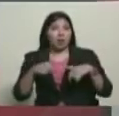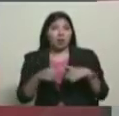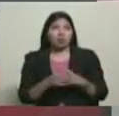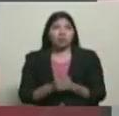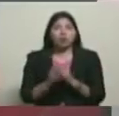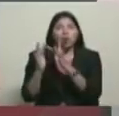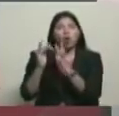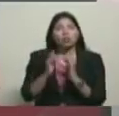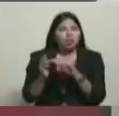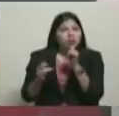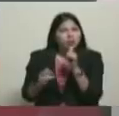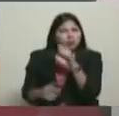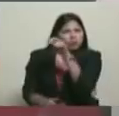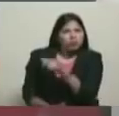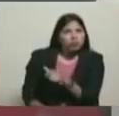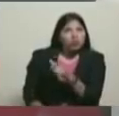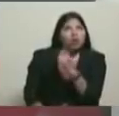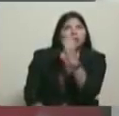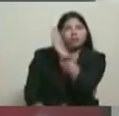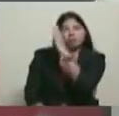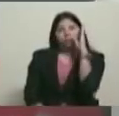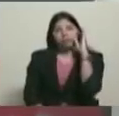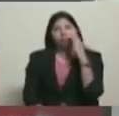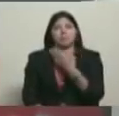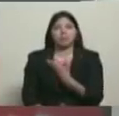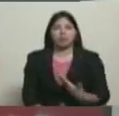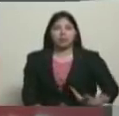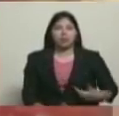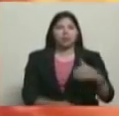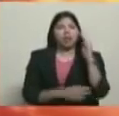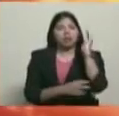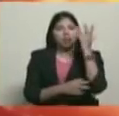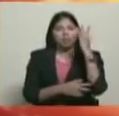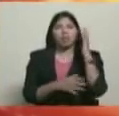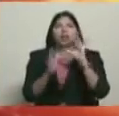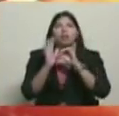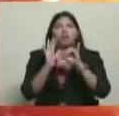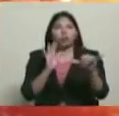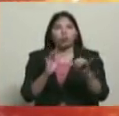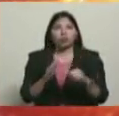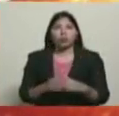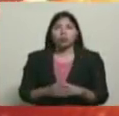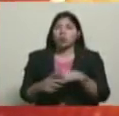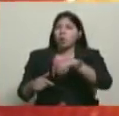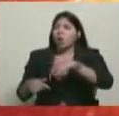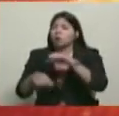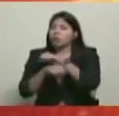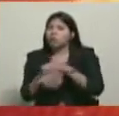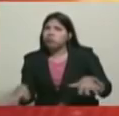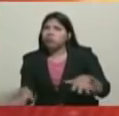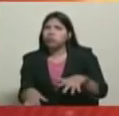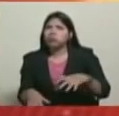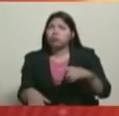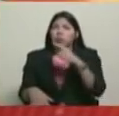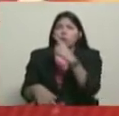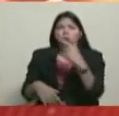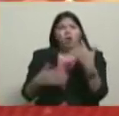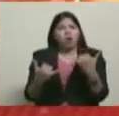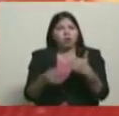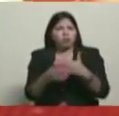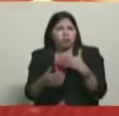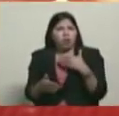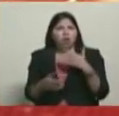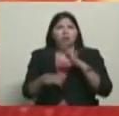establecemos contacto con el presidente de la Asamblea Nacional Constituyente, Diosdado Cabello, y este despliegue del pueblo patriota en las calles en